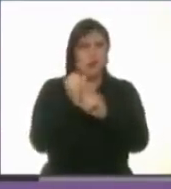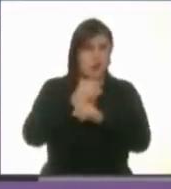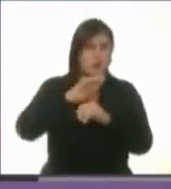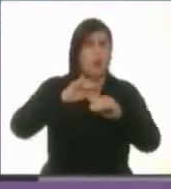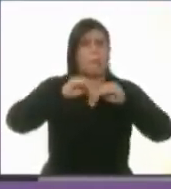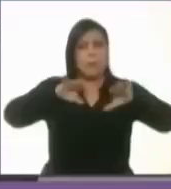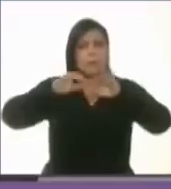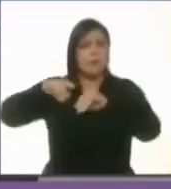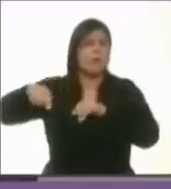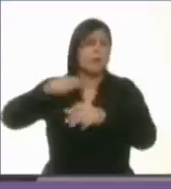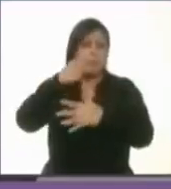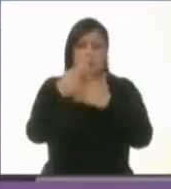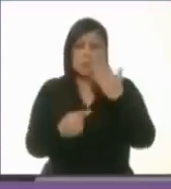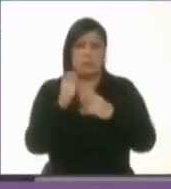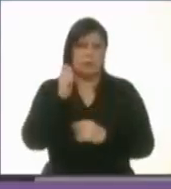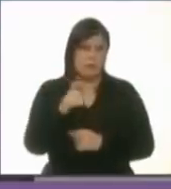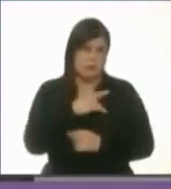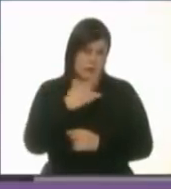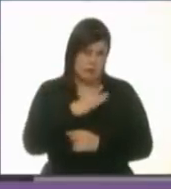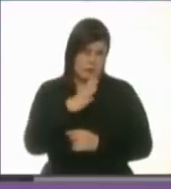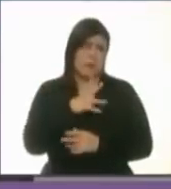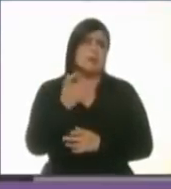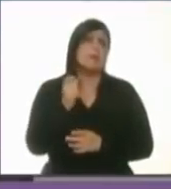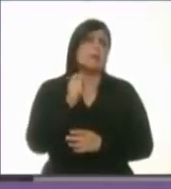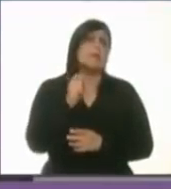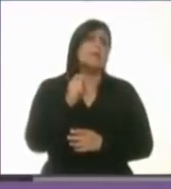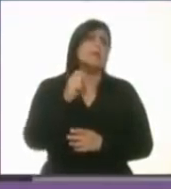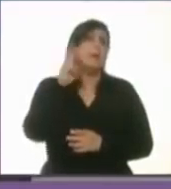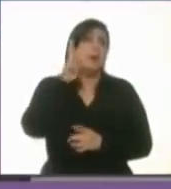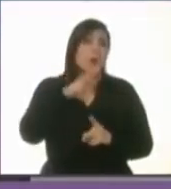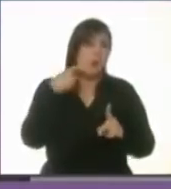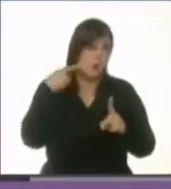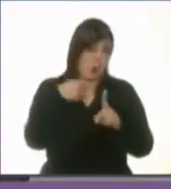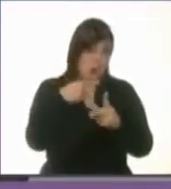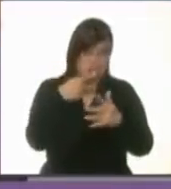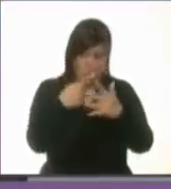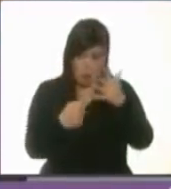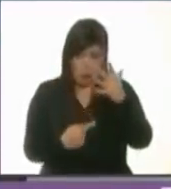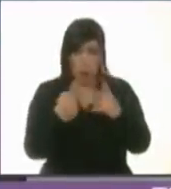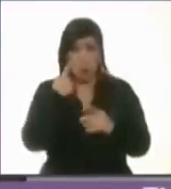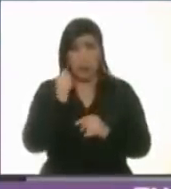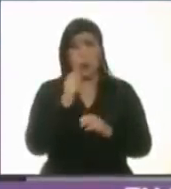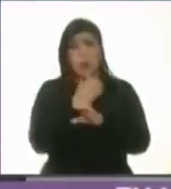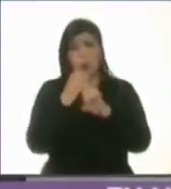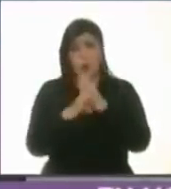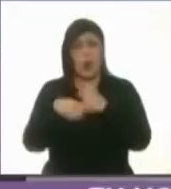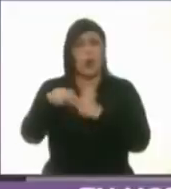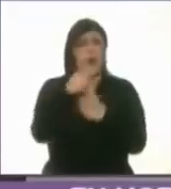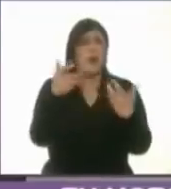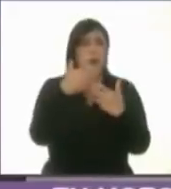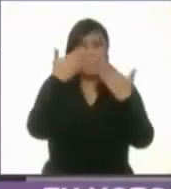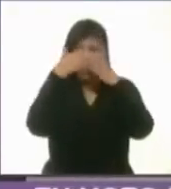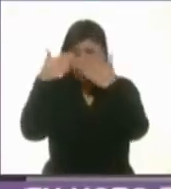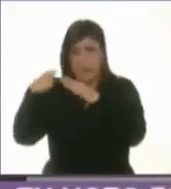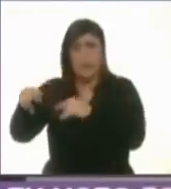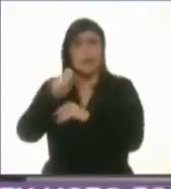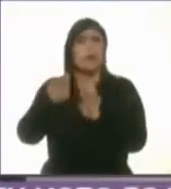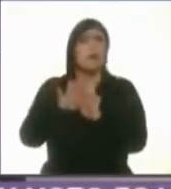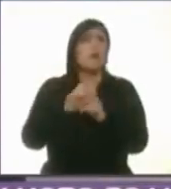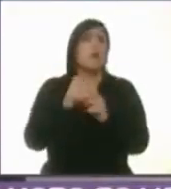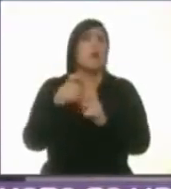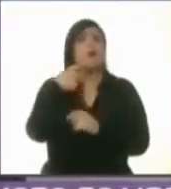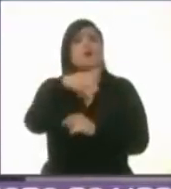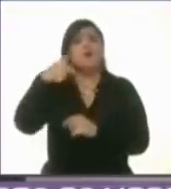todos los sentidos, no solamente en que se conozca cada una de las cosas que hacen los funcionarios públicos, su declaración patrimonial,